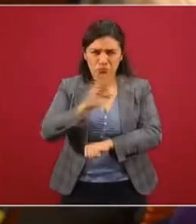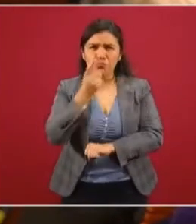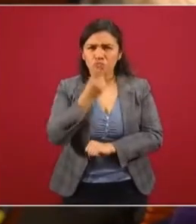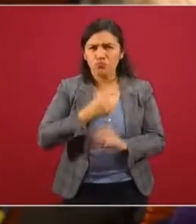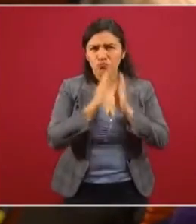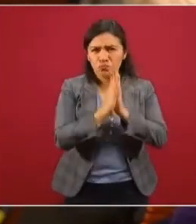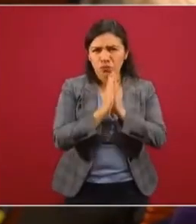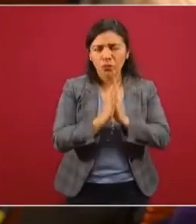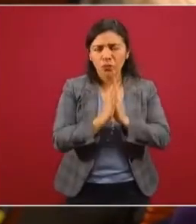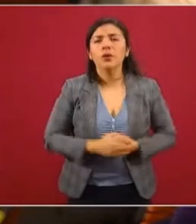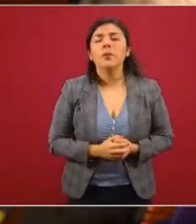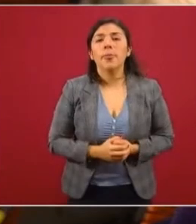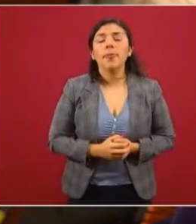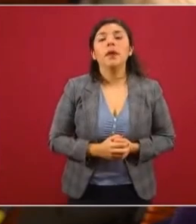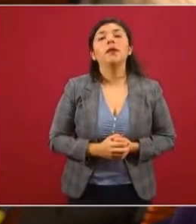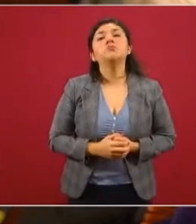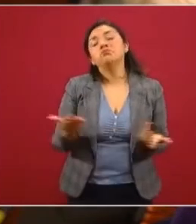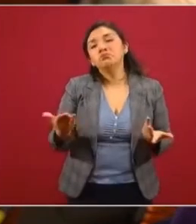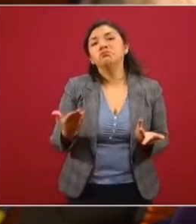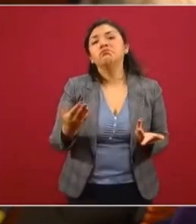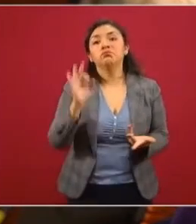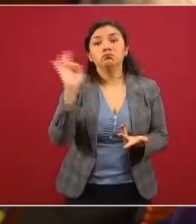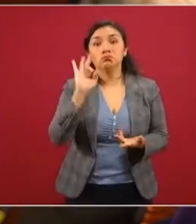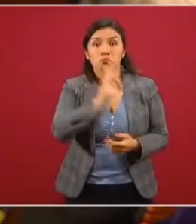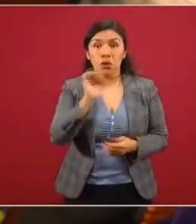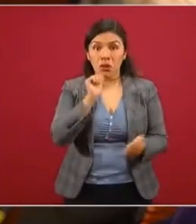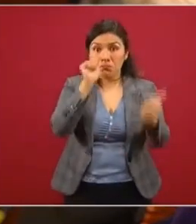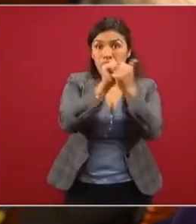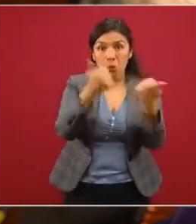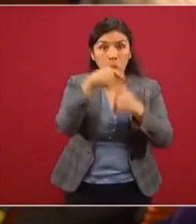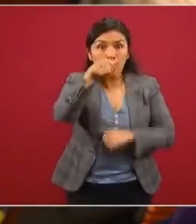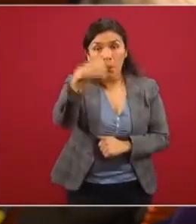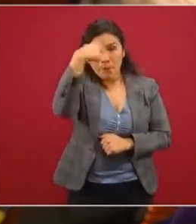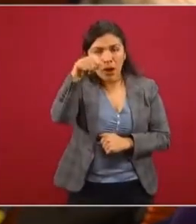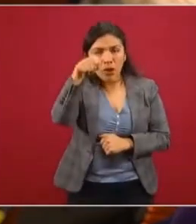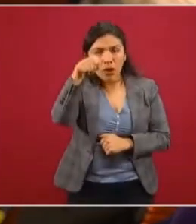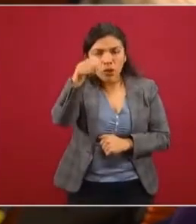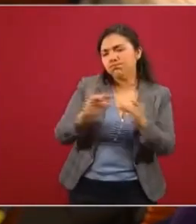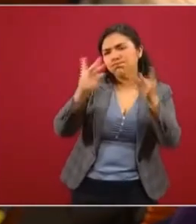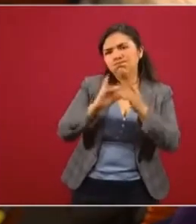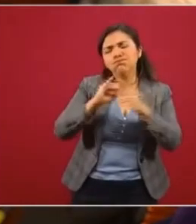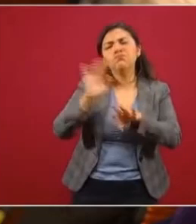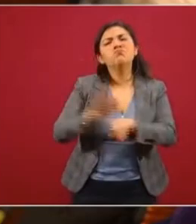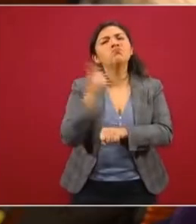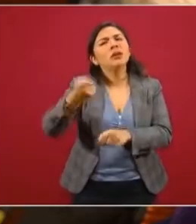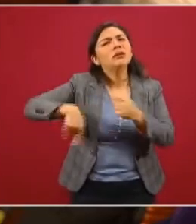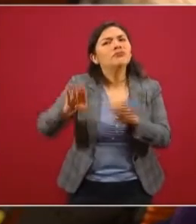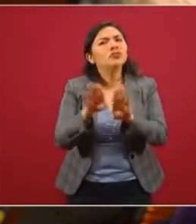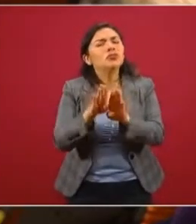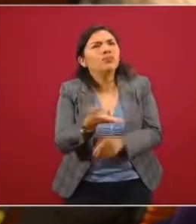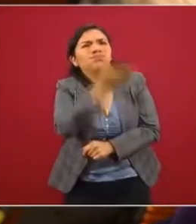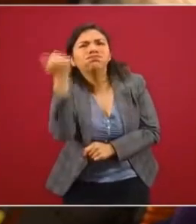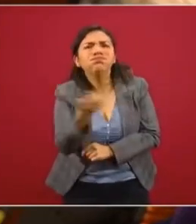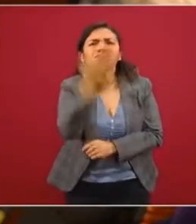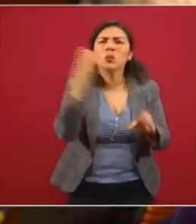responder. Y sobre todo, si se pueden acercar también a ustedes para que les expliquen, porque se encuentran muy desinformados,